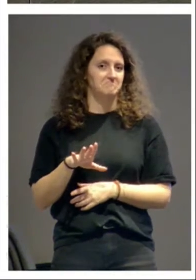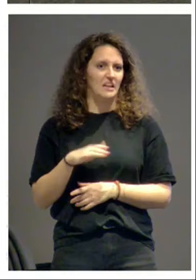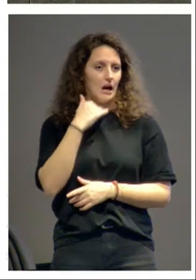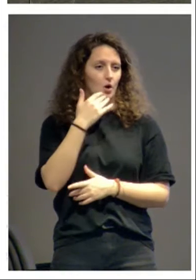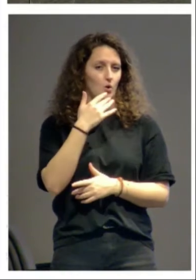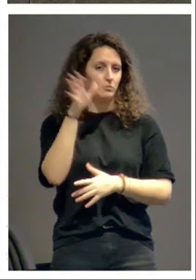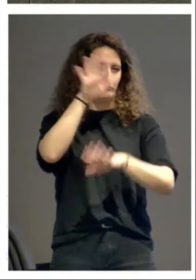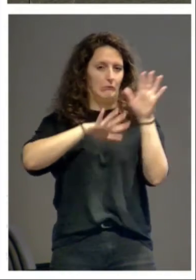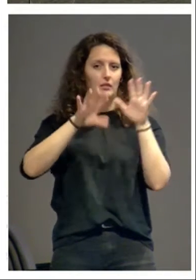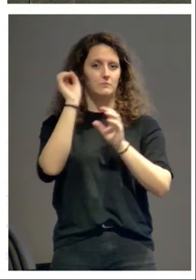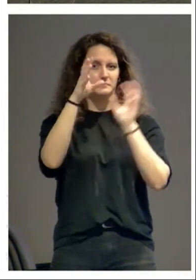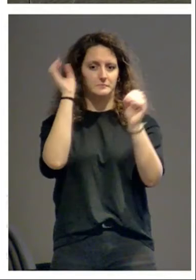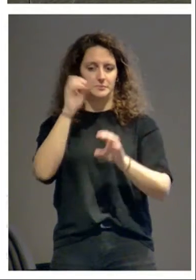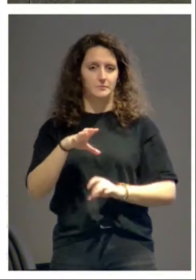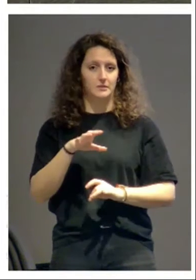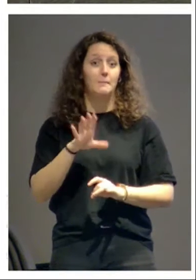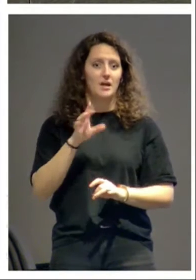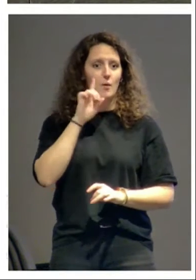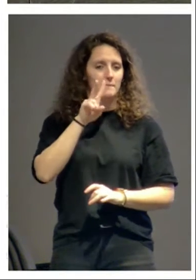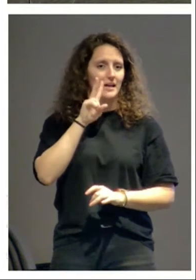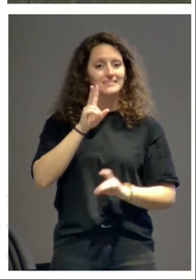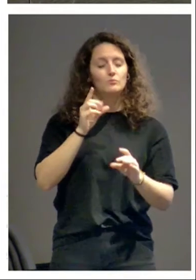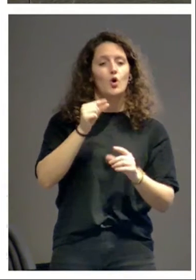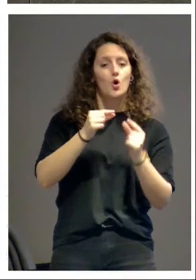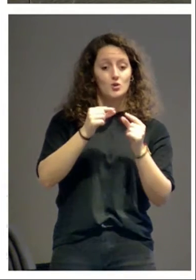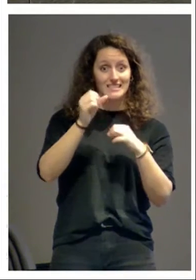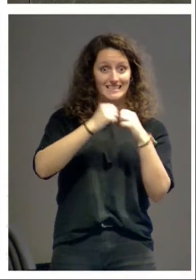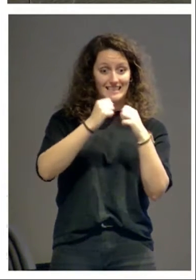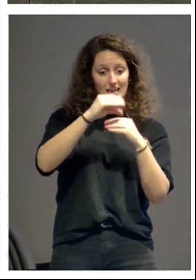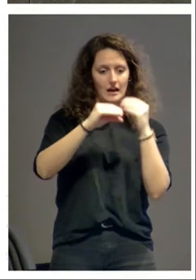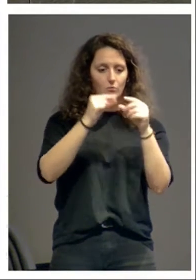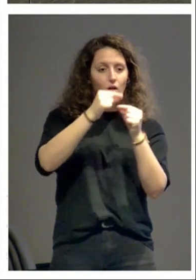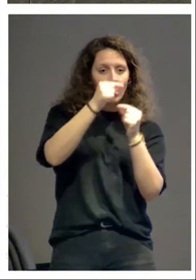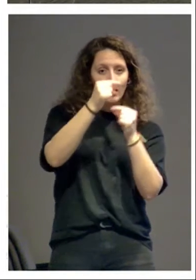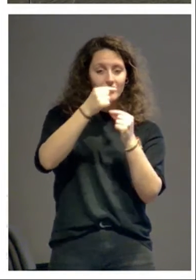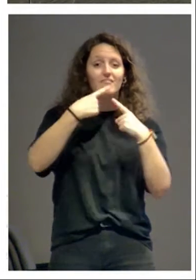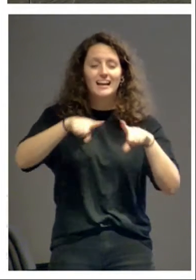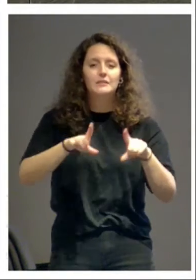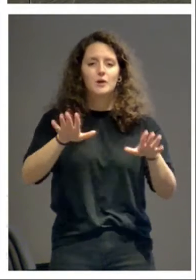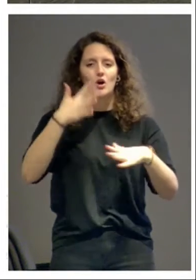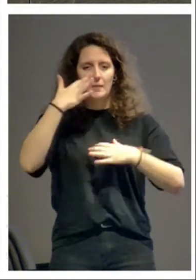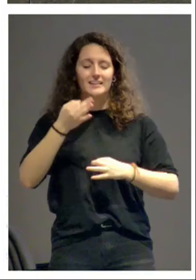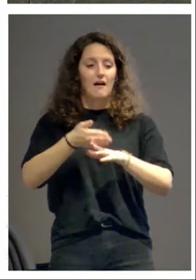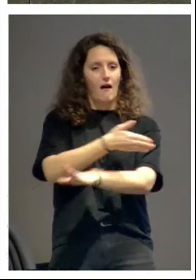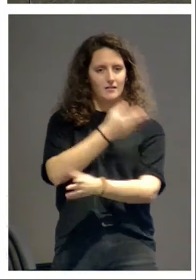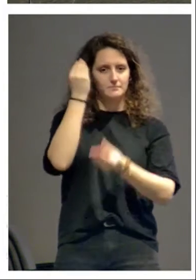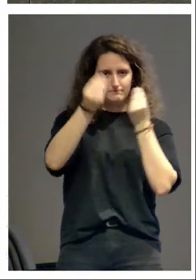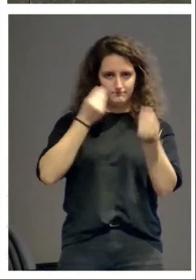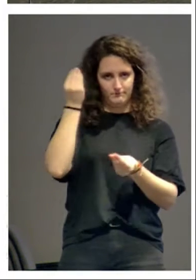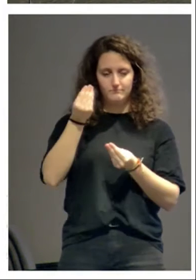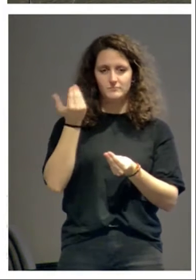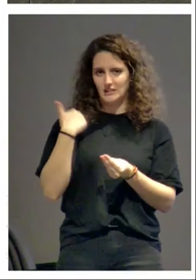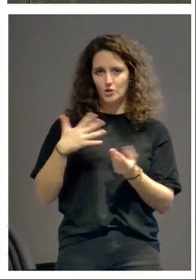caótico, y es que vemos sillares de distintas alturas, en realidad responde a un plan. Está previsto